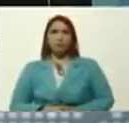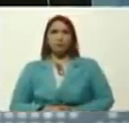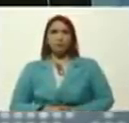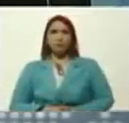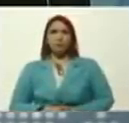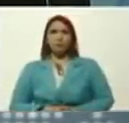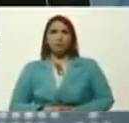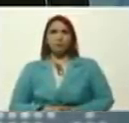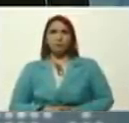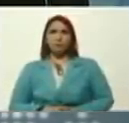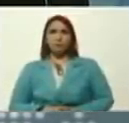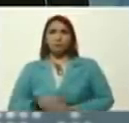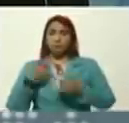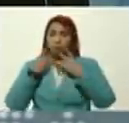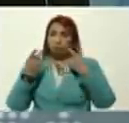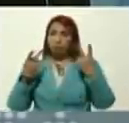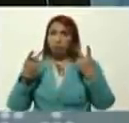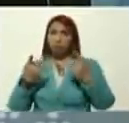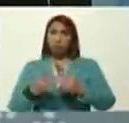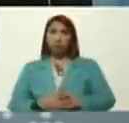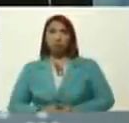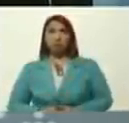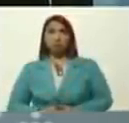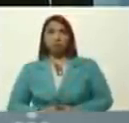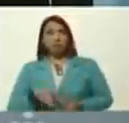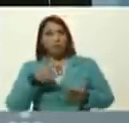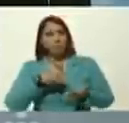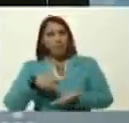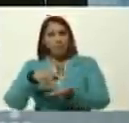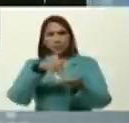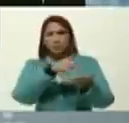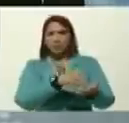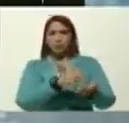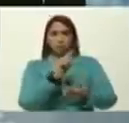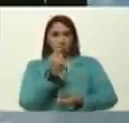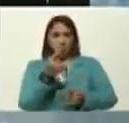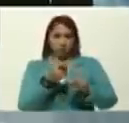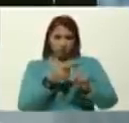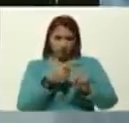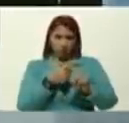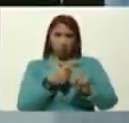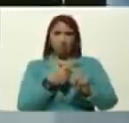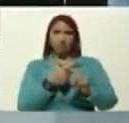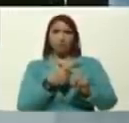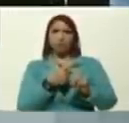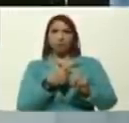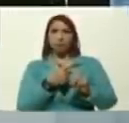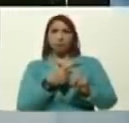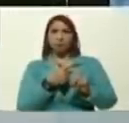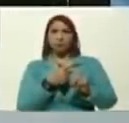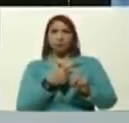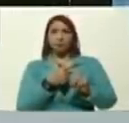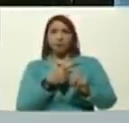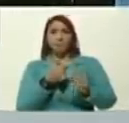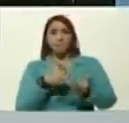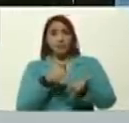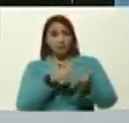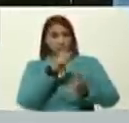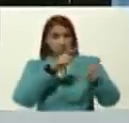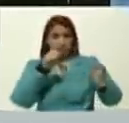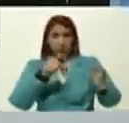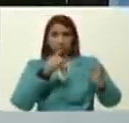El mensaje, es de participación, en primer lugar, el que participa,